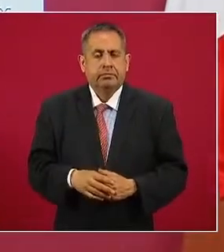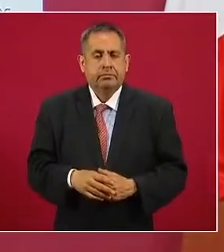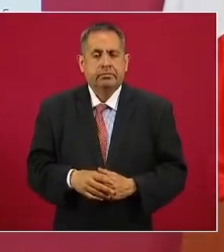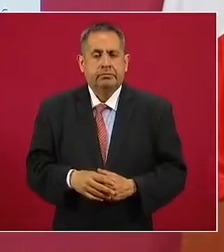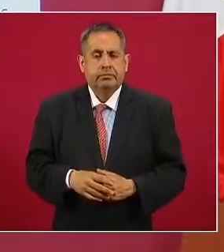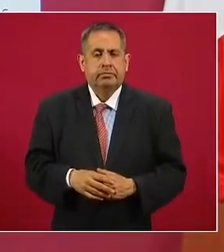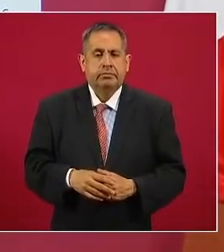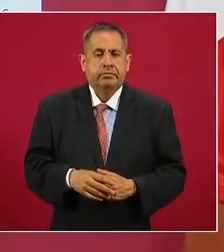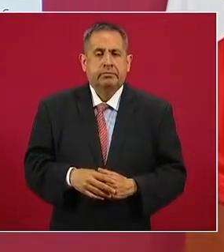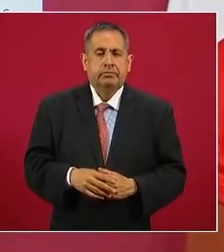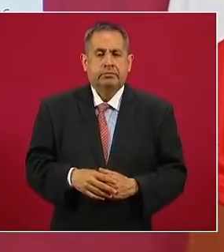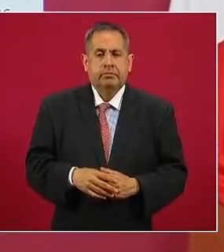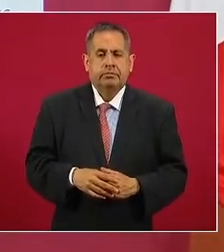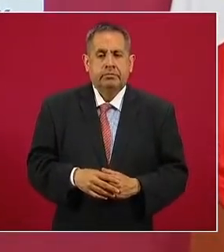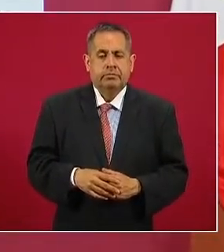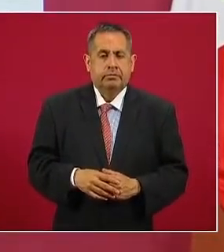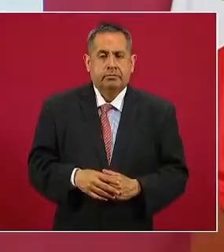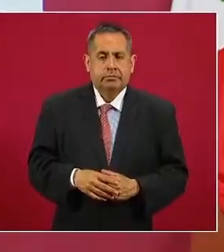¿sí?